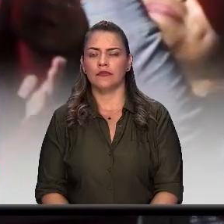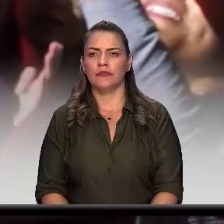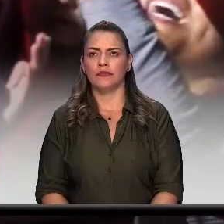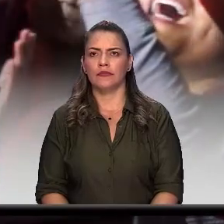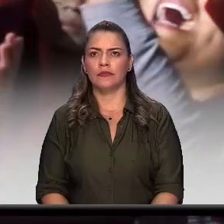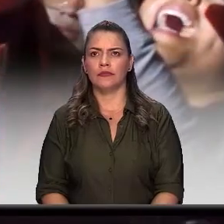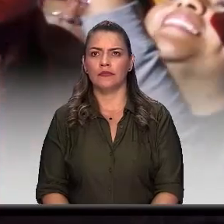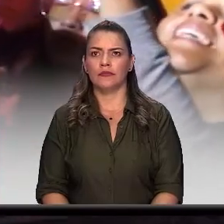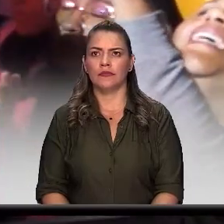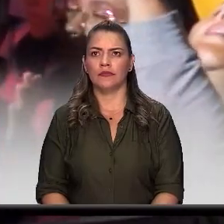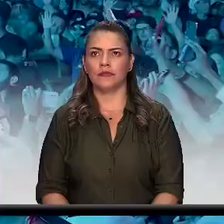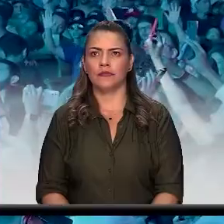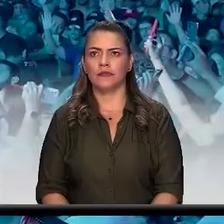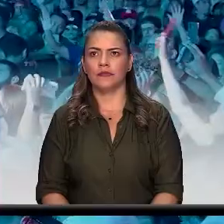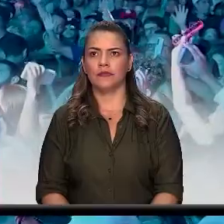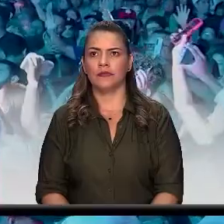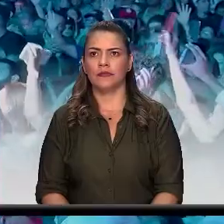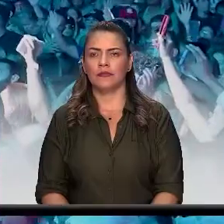te necesité